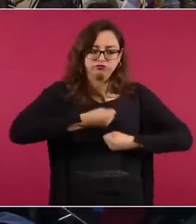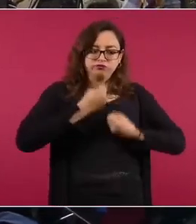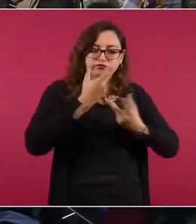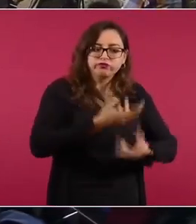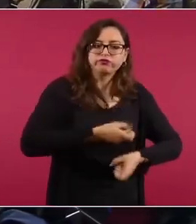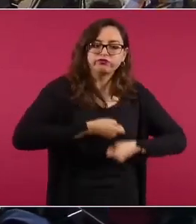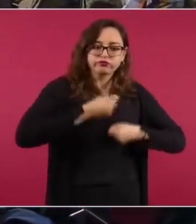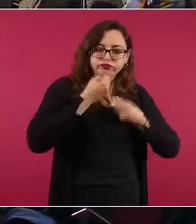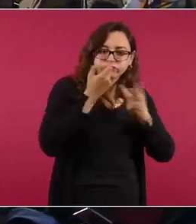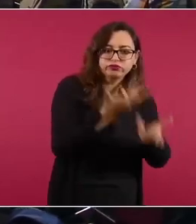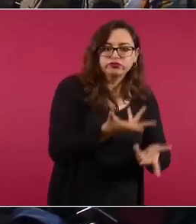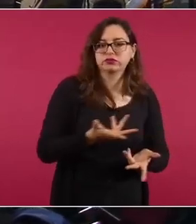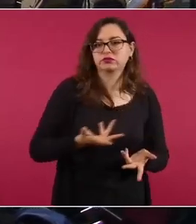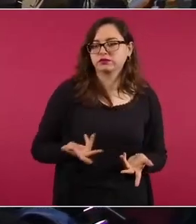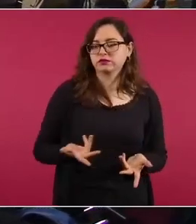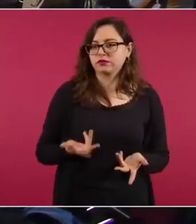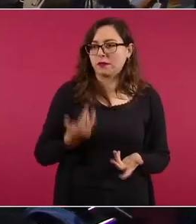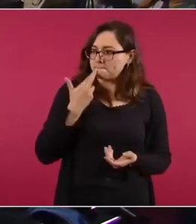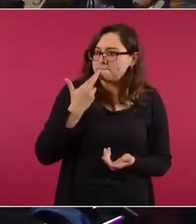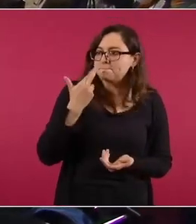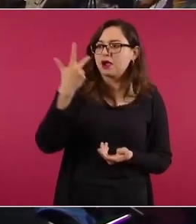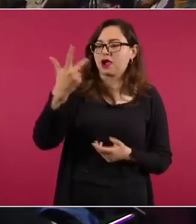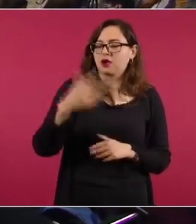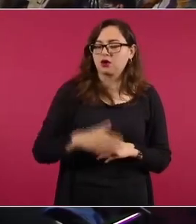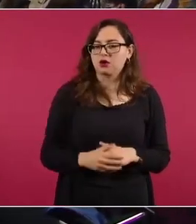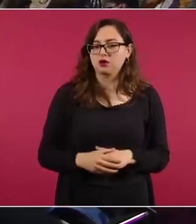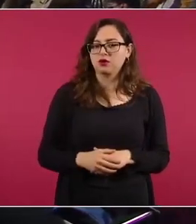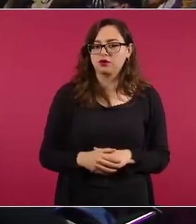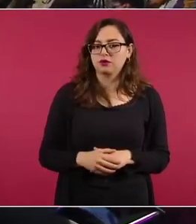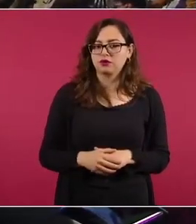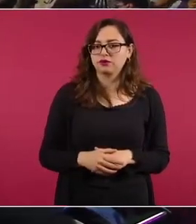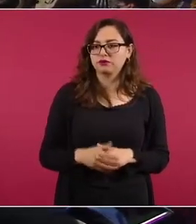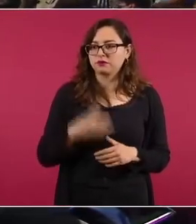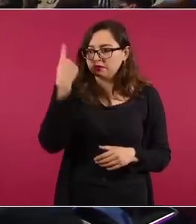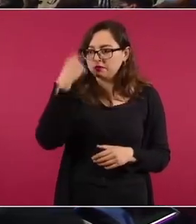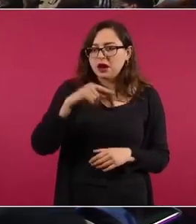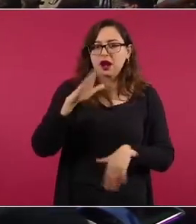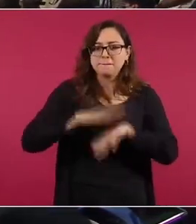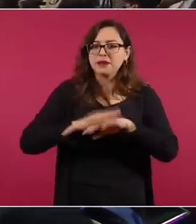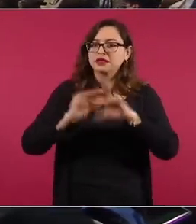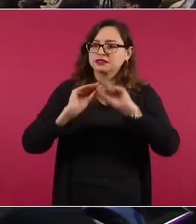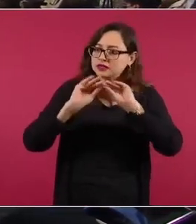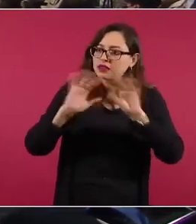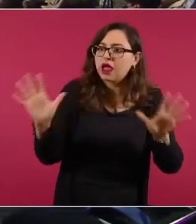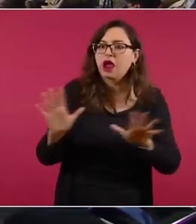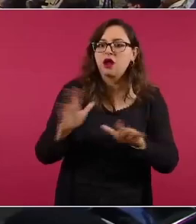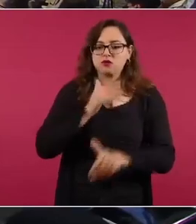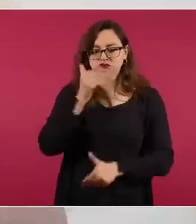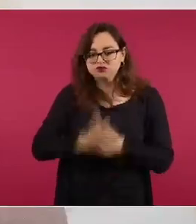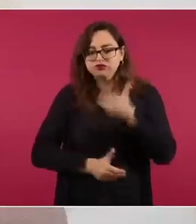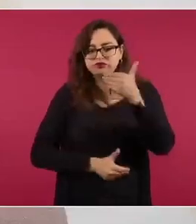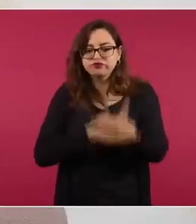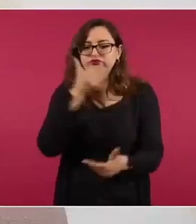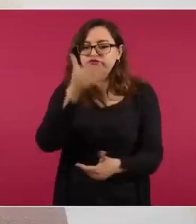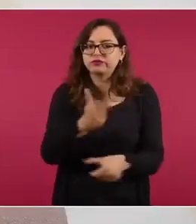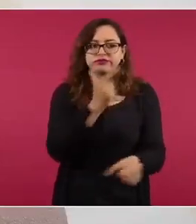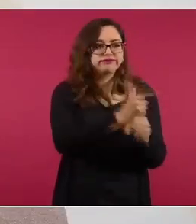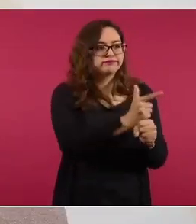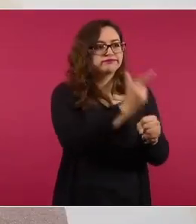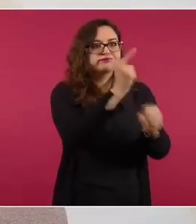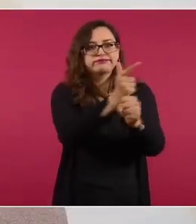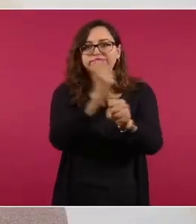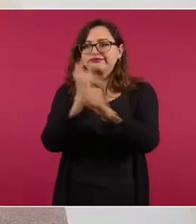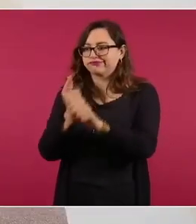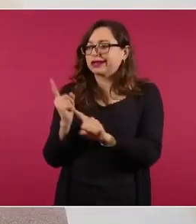a que cada vez se aclare más lo